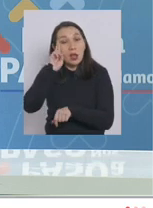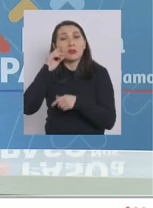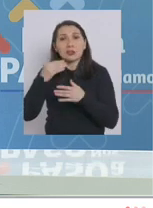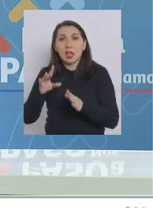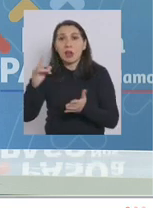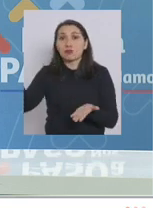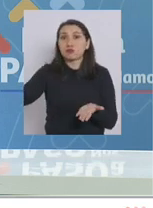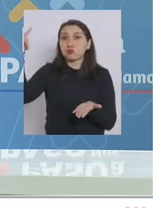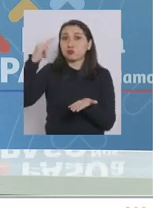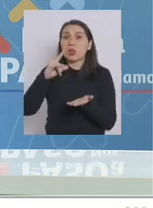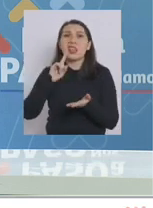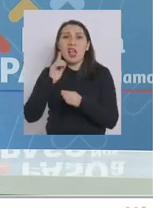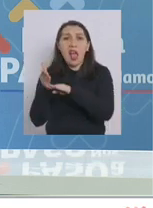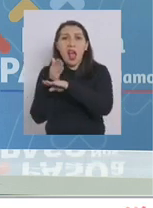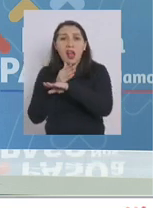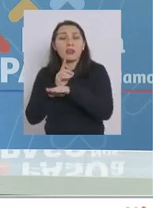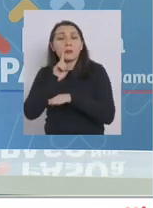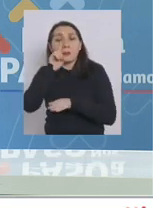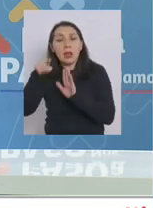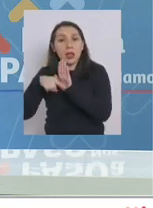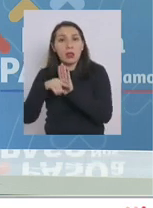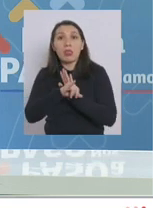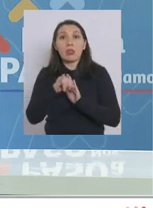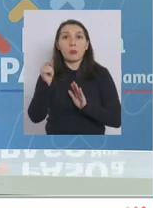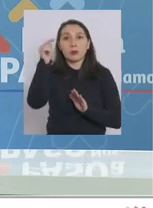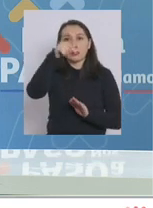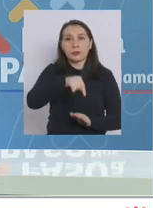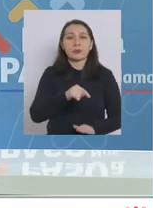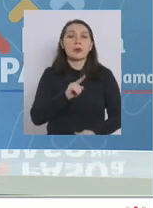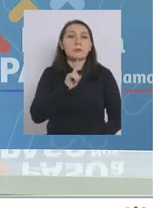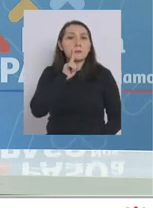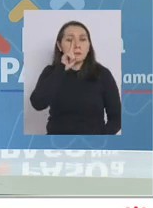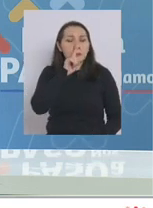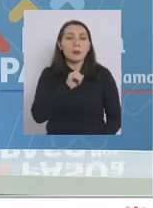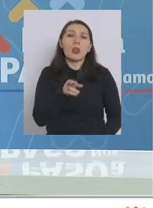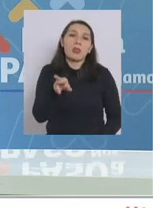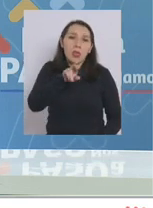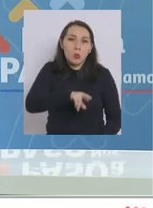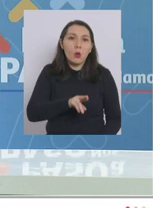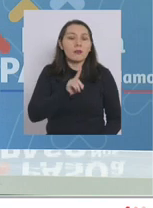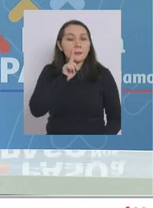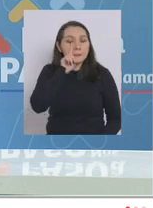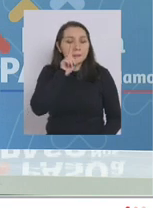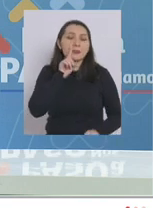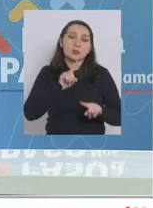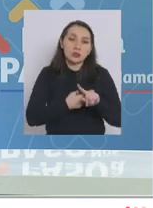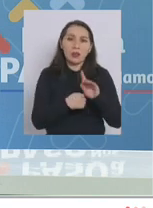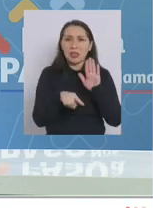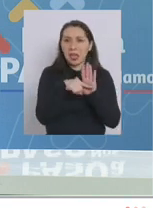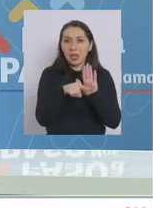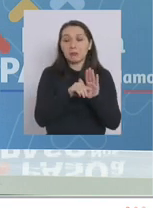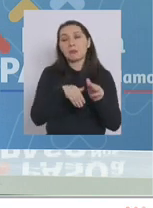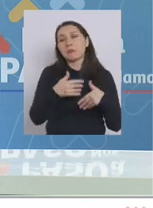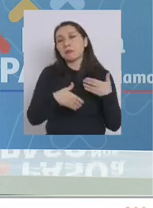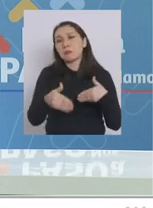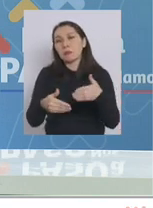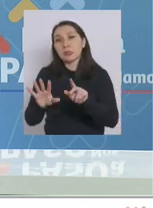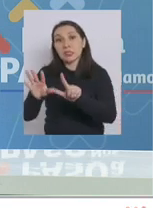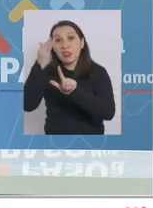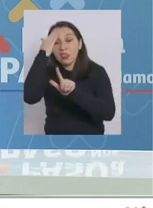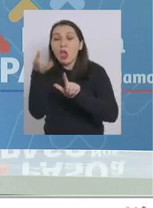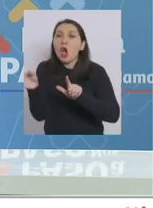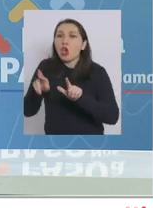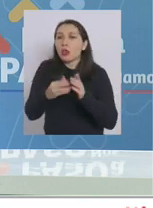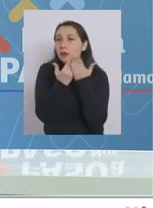tenía una PCR negativa, después se le hizo back en el aeropuerto, esa PCR volvió a salir negativa y a los siete días se le